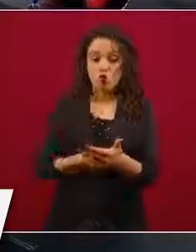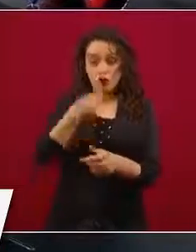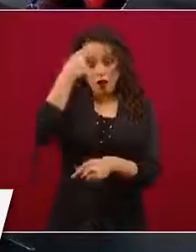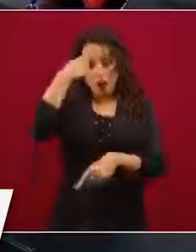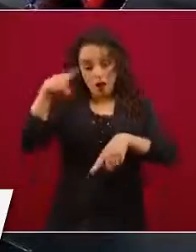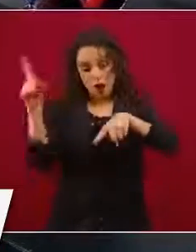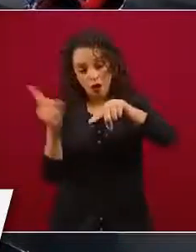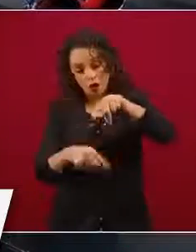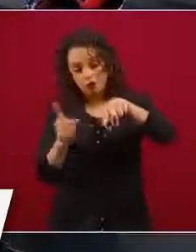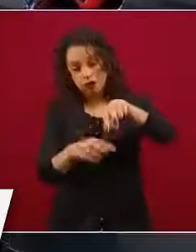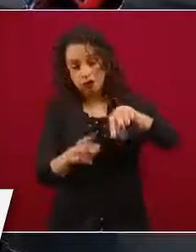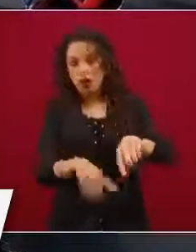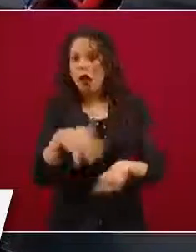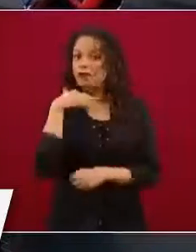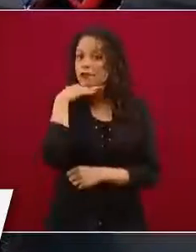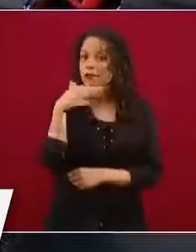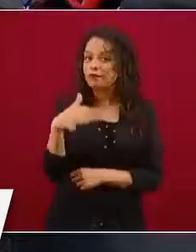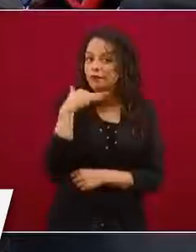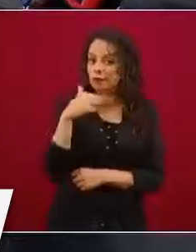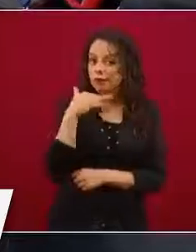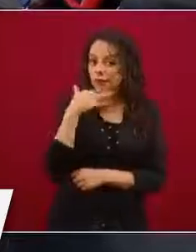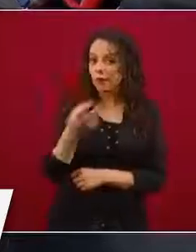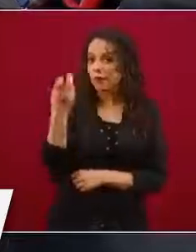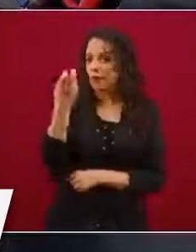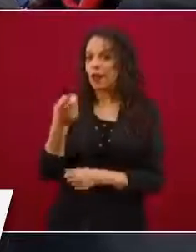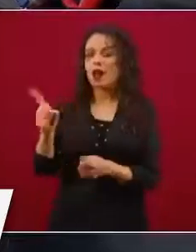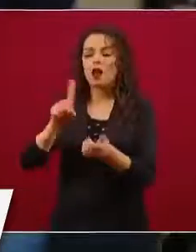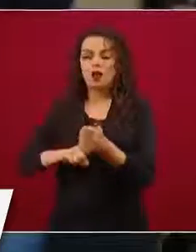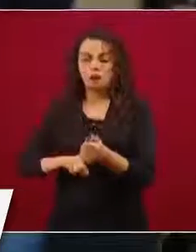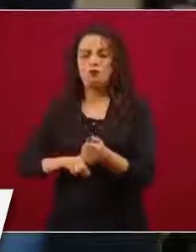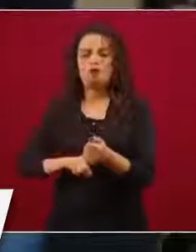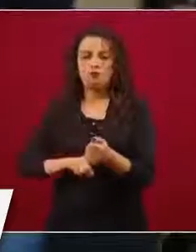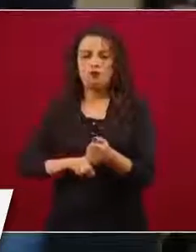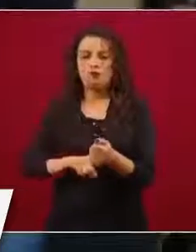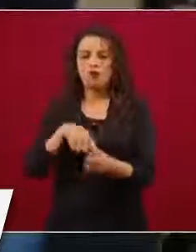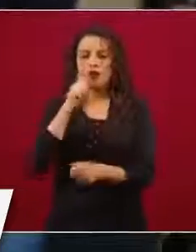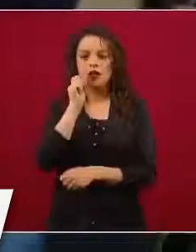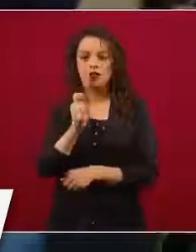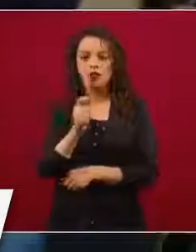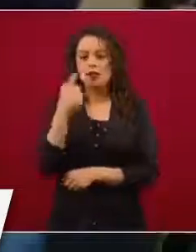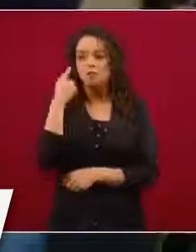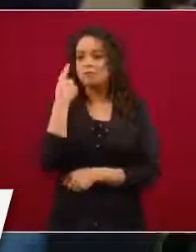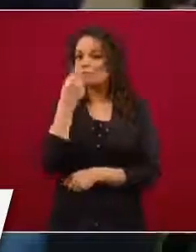base es la transparencia, la rendición de cuentas. Sin embargo,